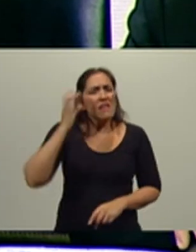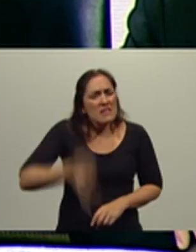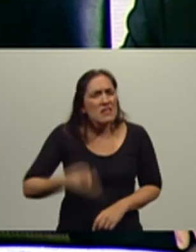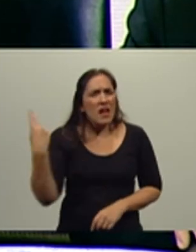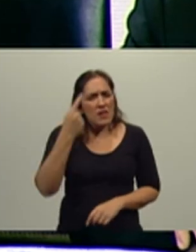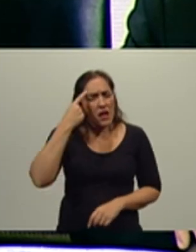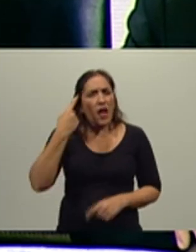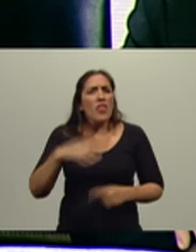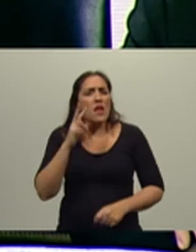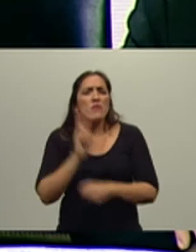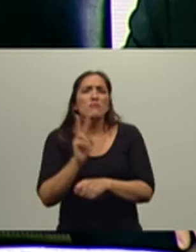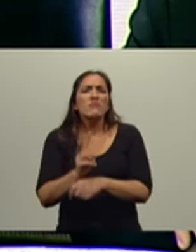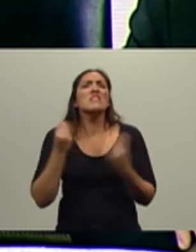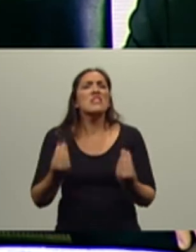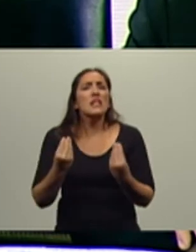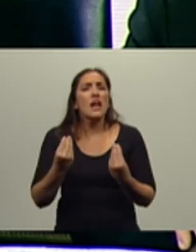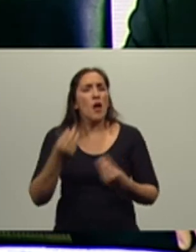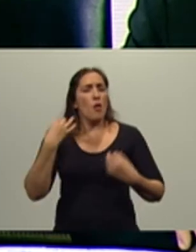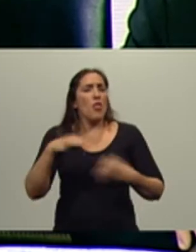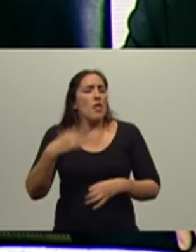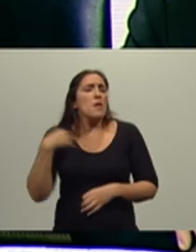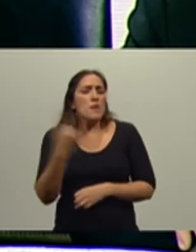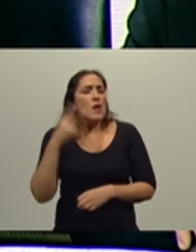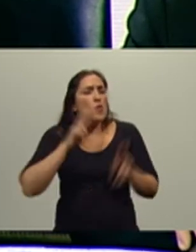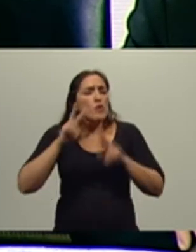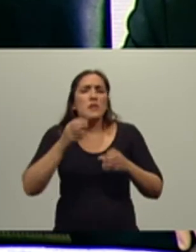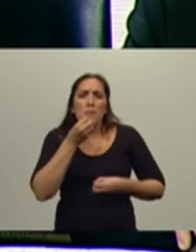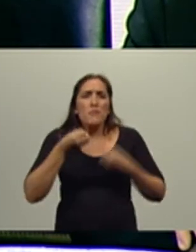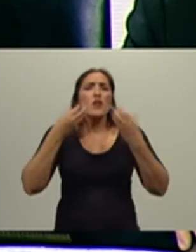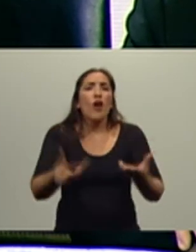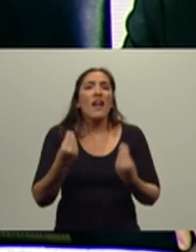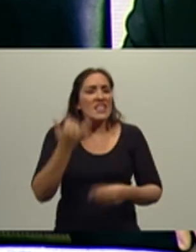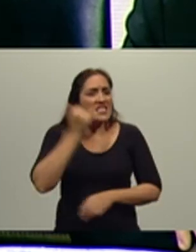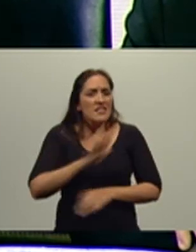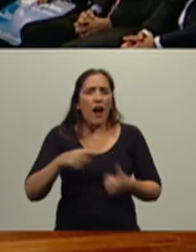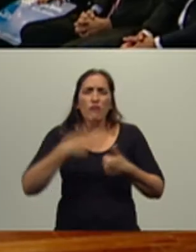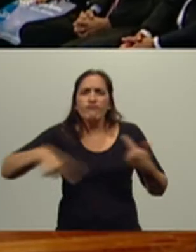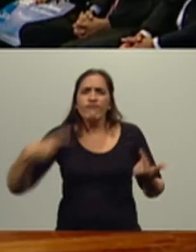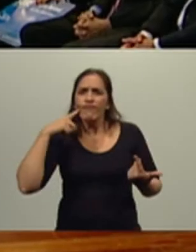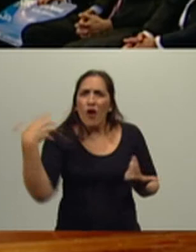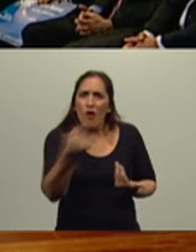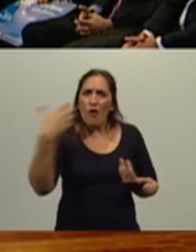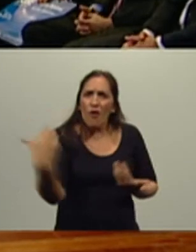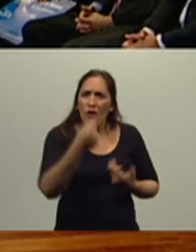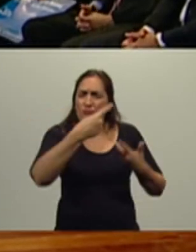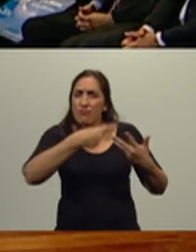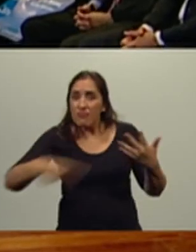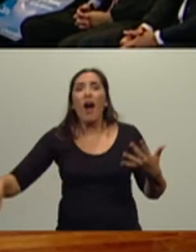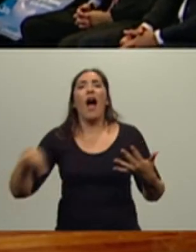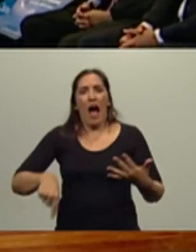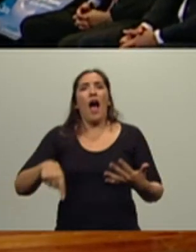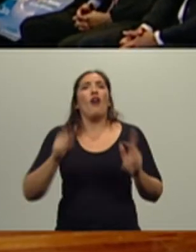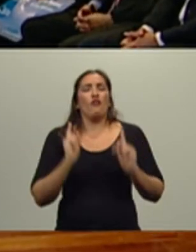seguir manteniendo y mejorando es lo que hemos logrado hasta ahora. El gran desafío es